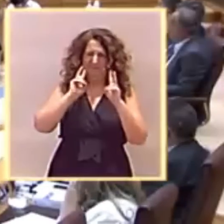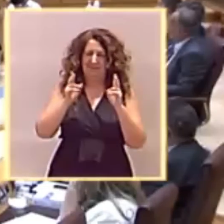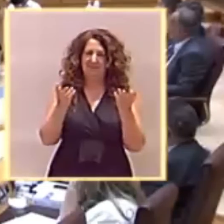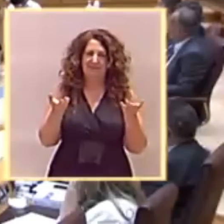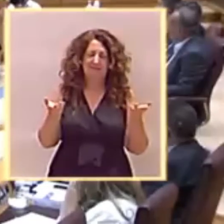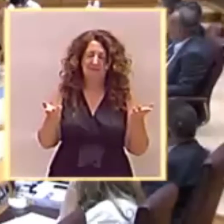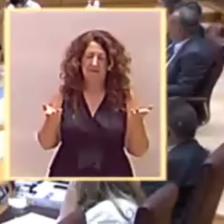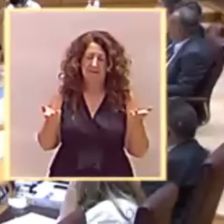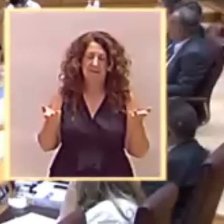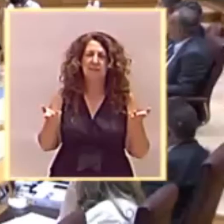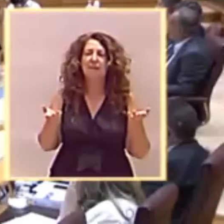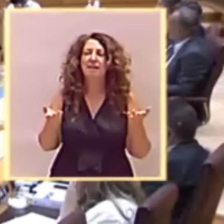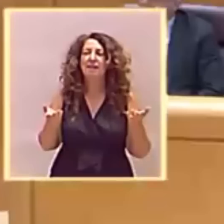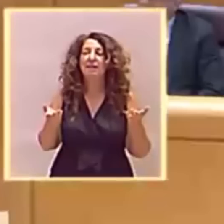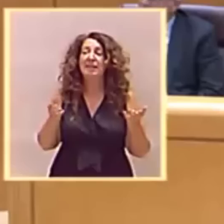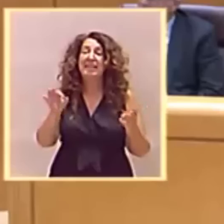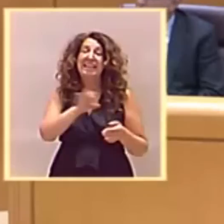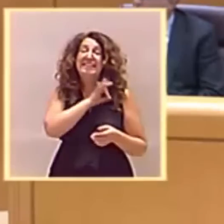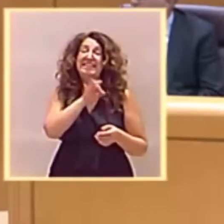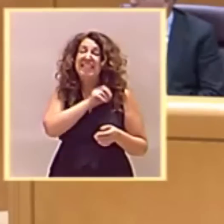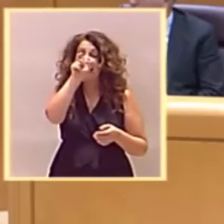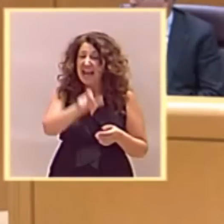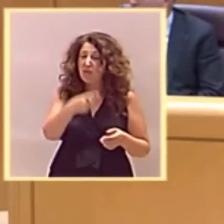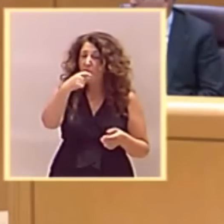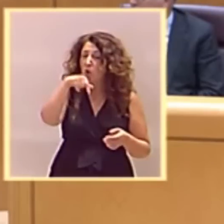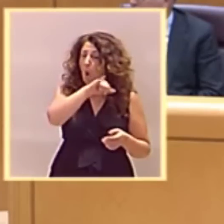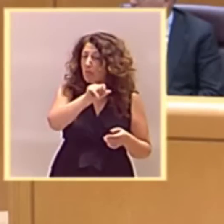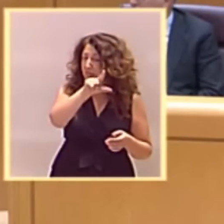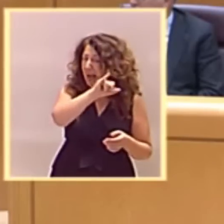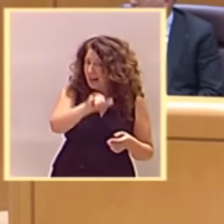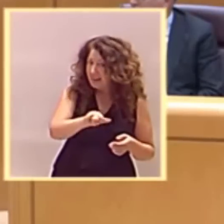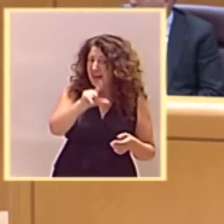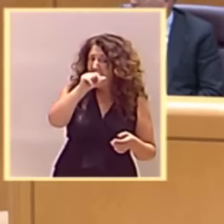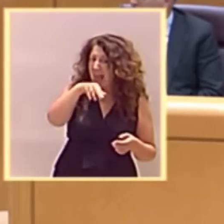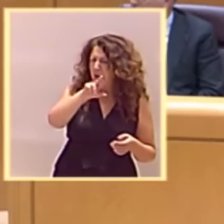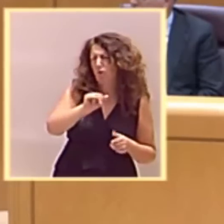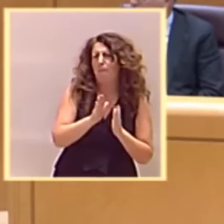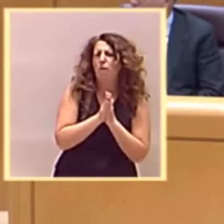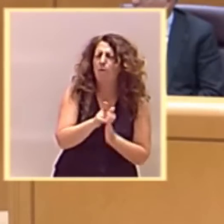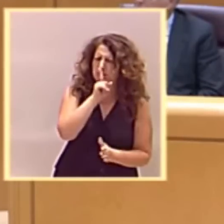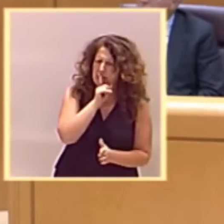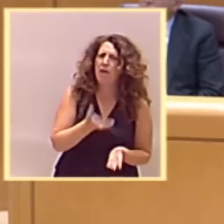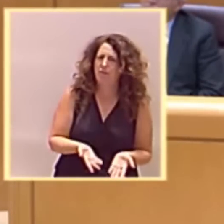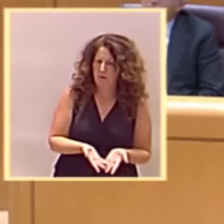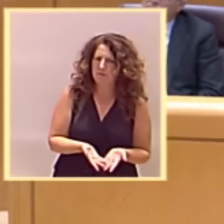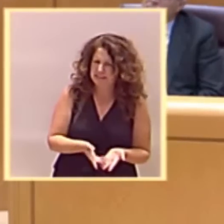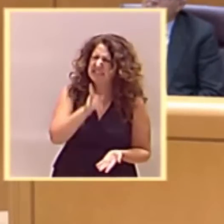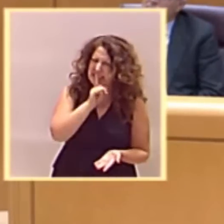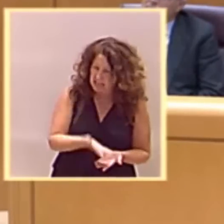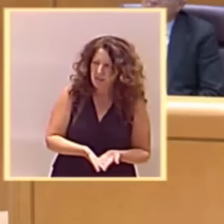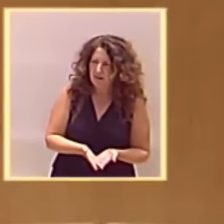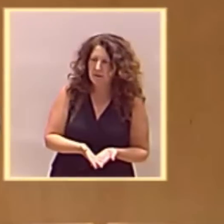Un momento, señor presidente. Senador González Lamola, le ruego que guarde silencio, por favor. Guarde silencio. Yo al menos, señoría,